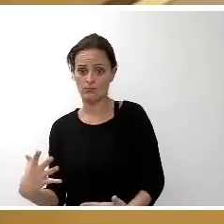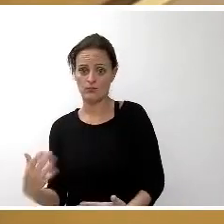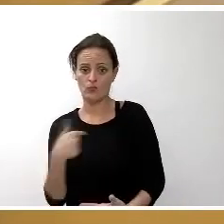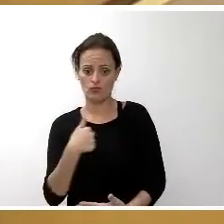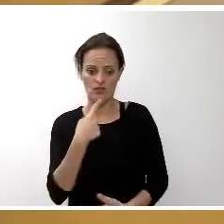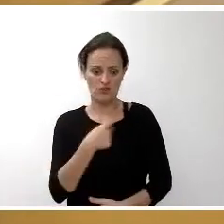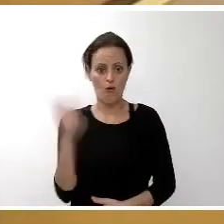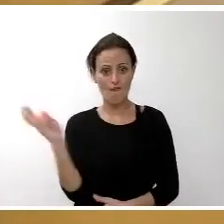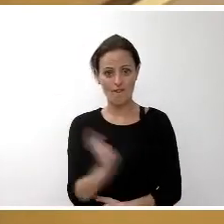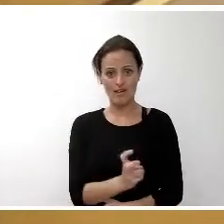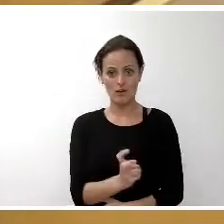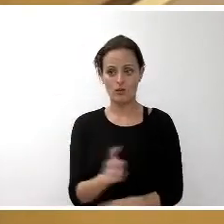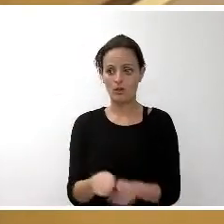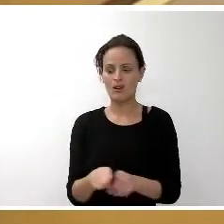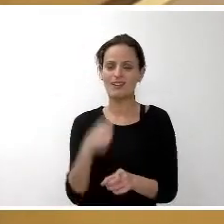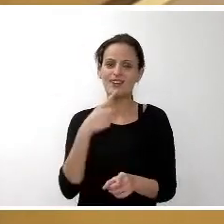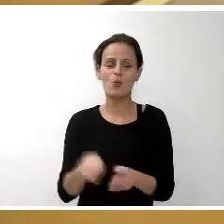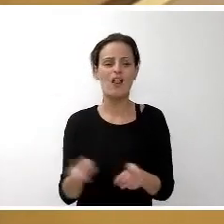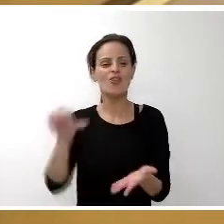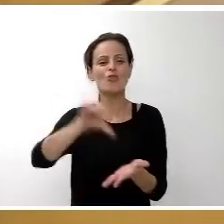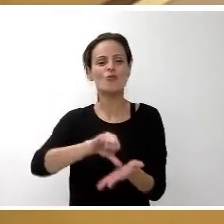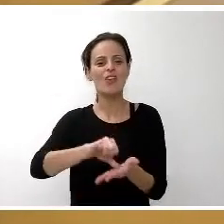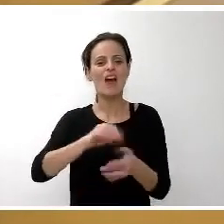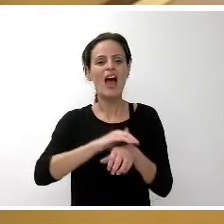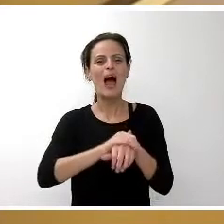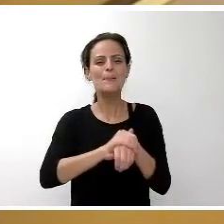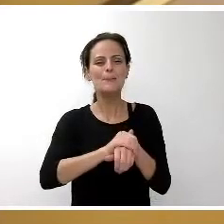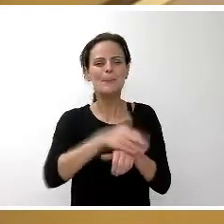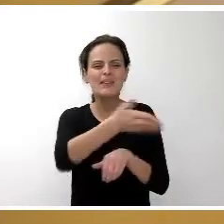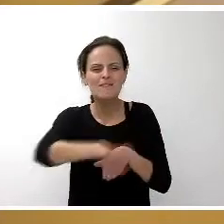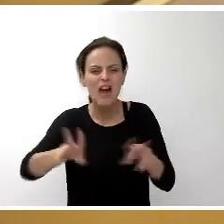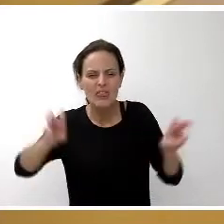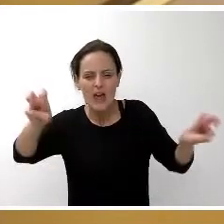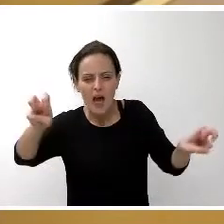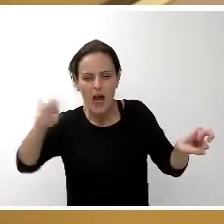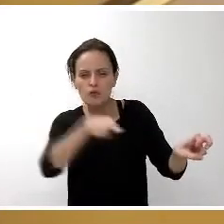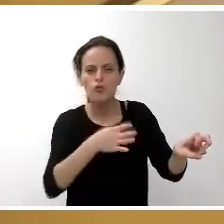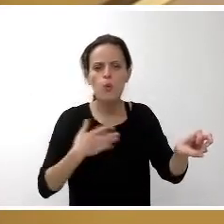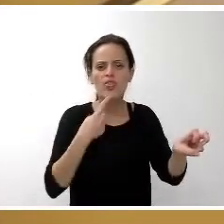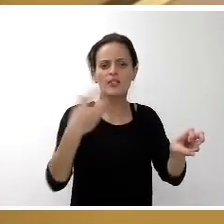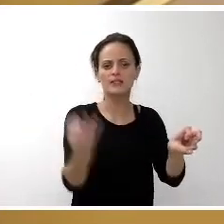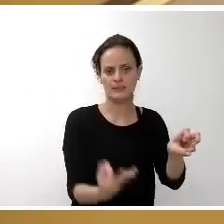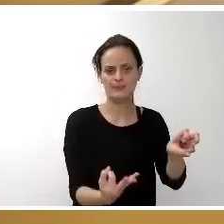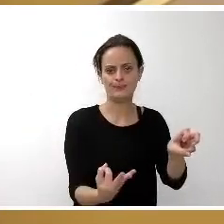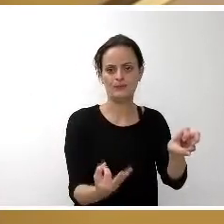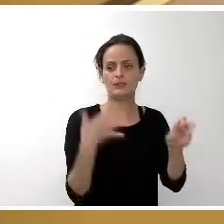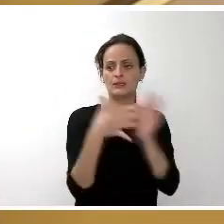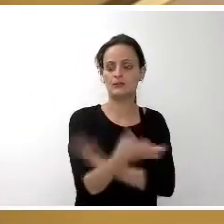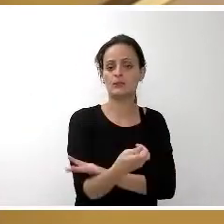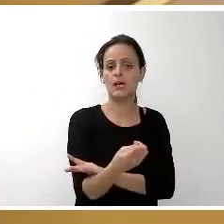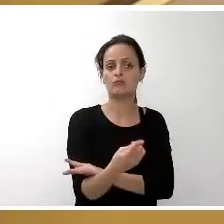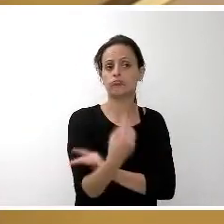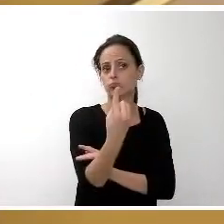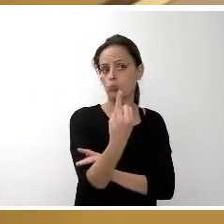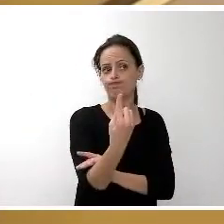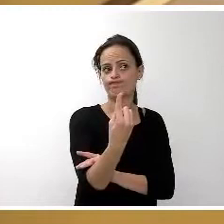un municipio que es ciudad amiga de la infancia. ¿Qué quiere decir eso? Quiere decir que hay un órgano, un pleno como